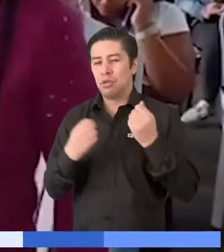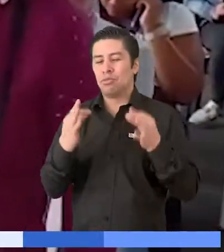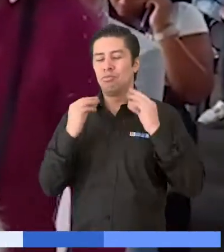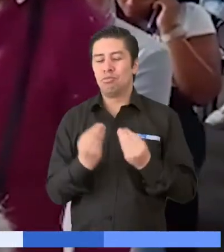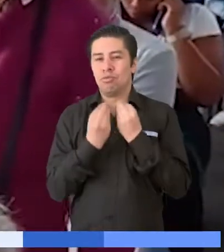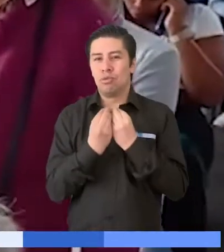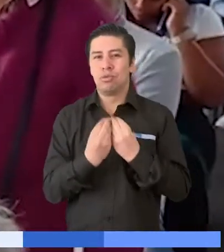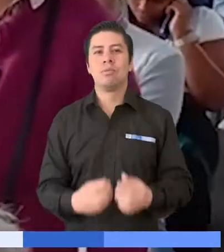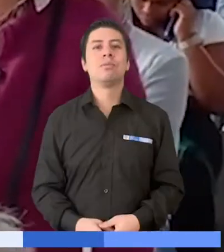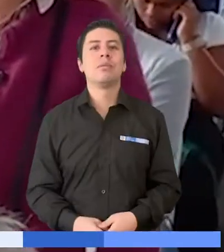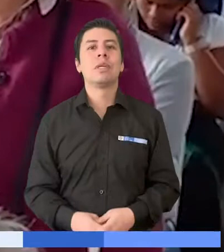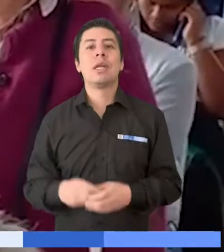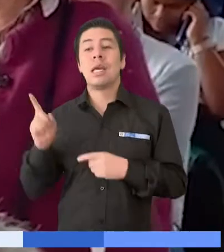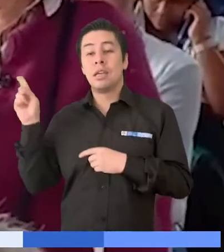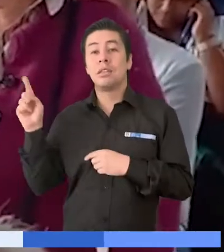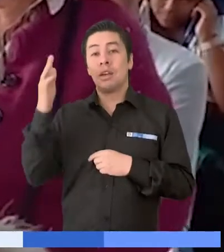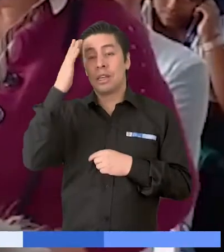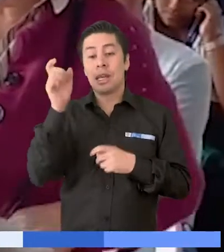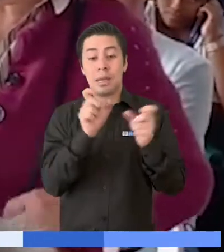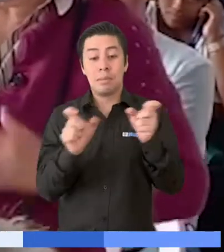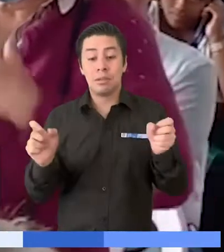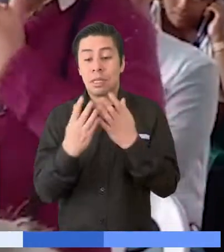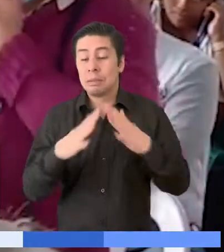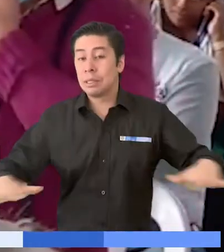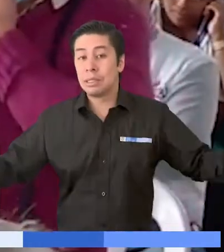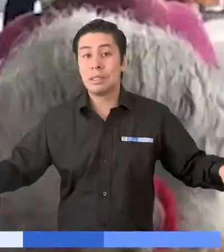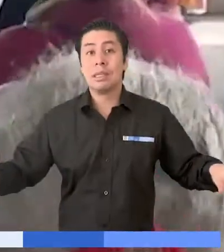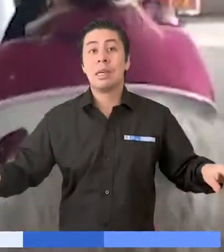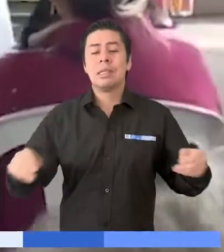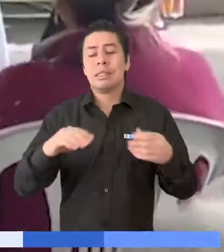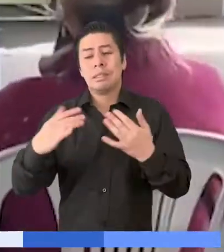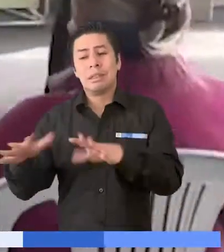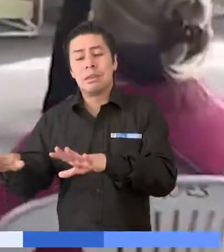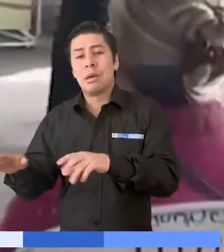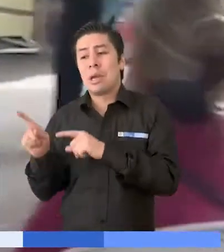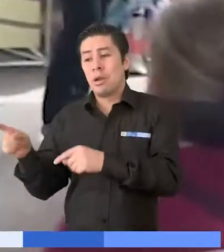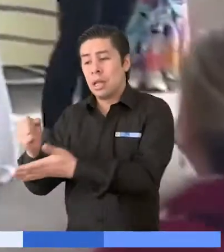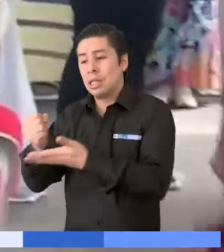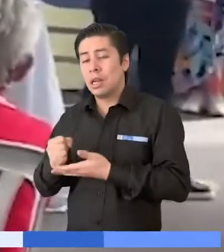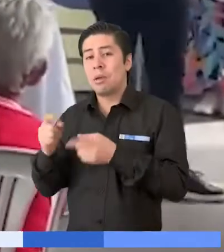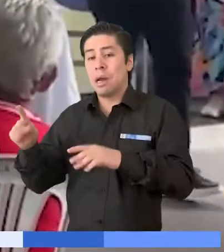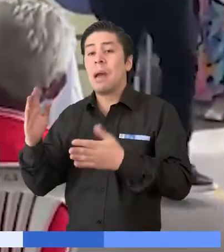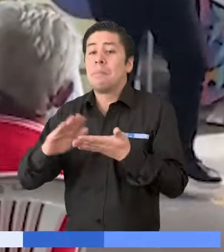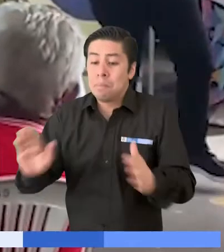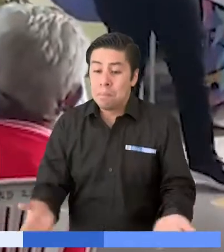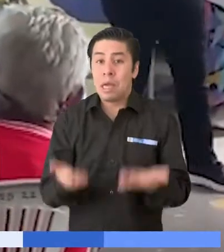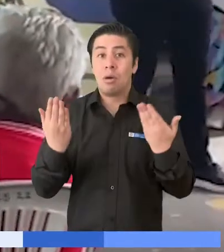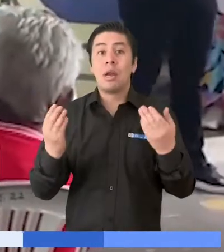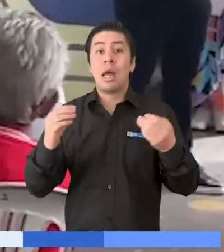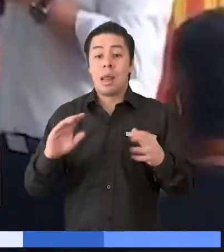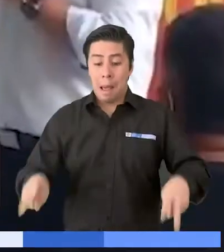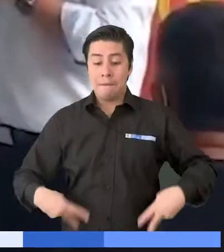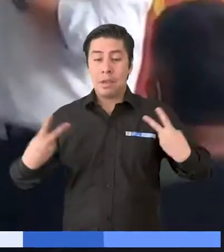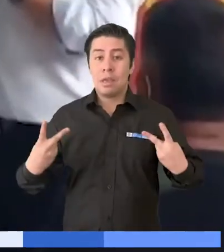Aunque para ellos las vidas perdidas de sus familiares son irreparables, reconocen que estas indemnizaciones los ayudarán para mejorar